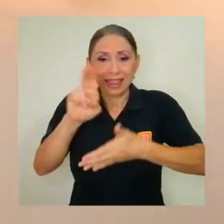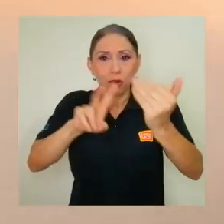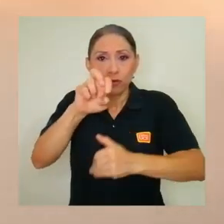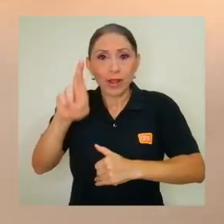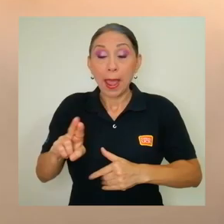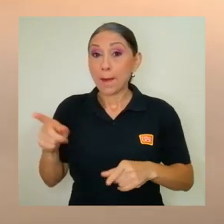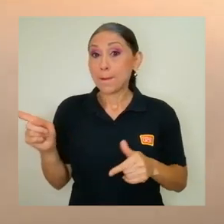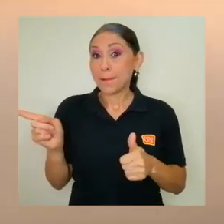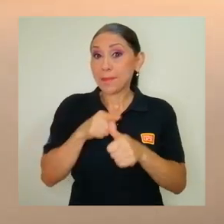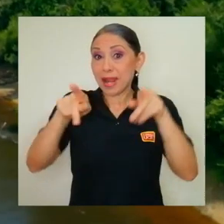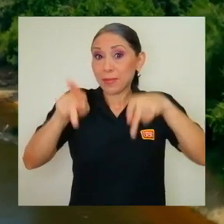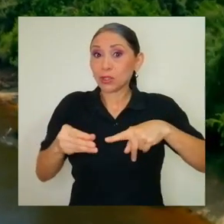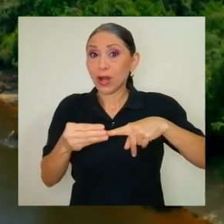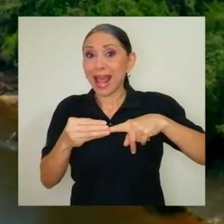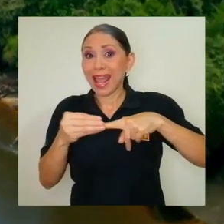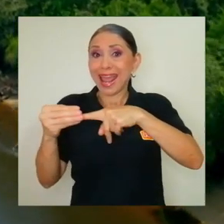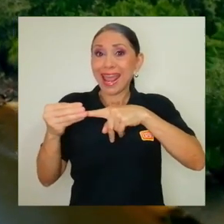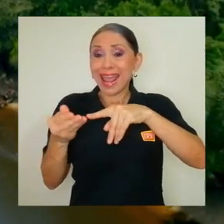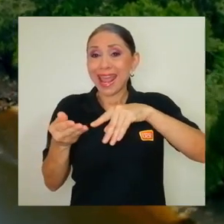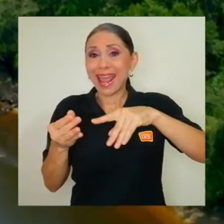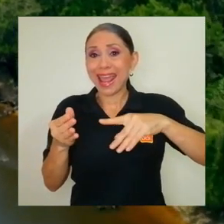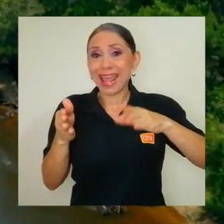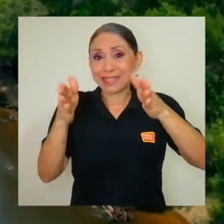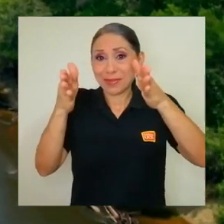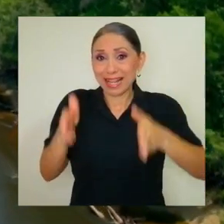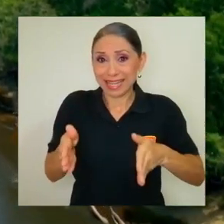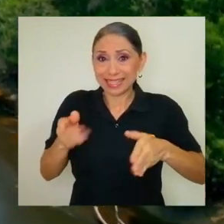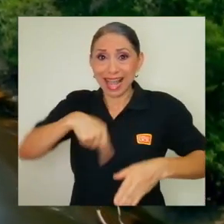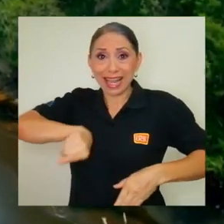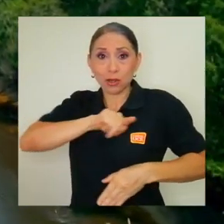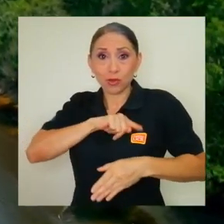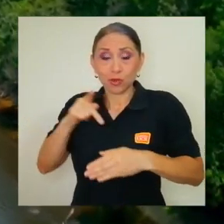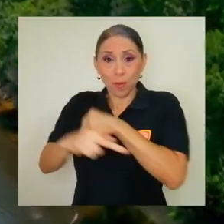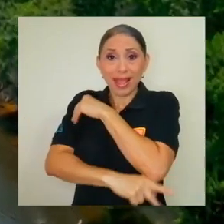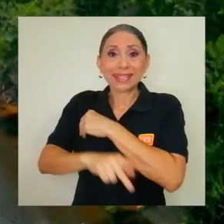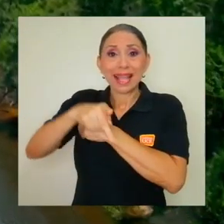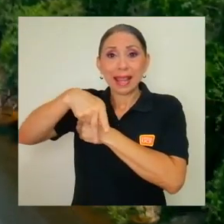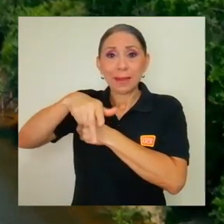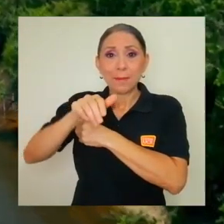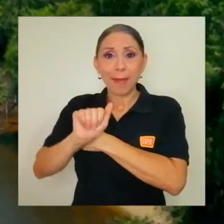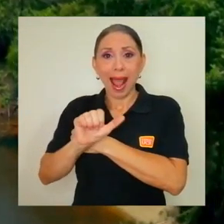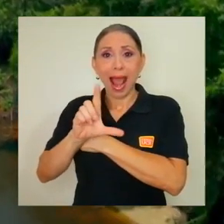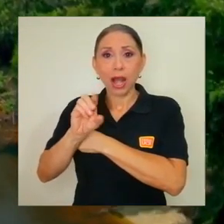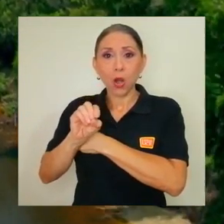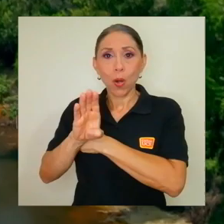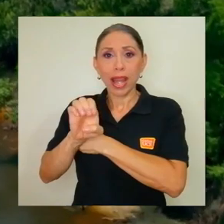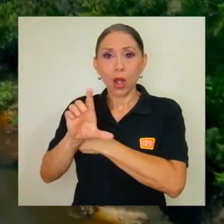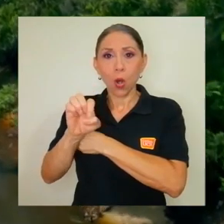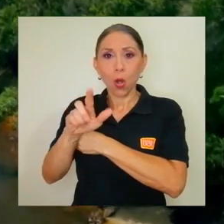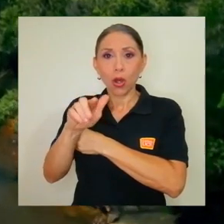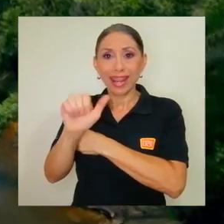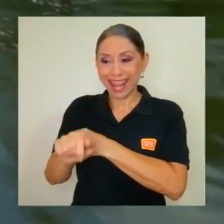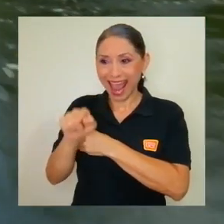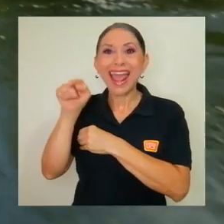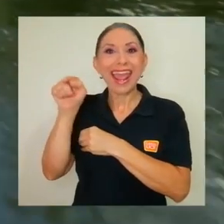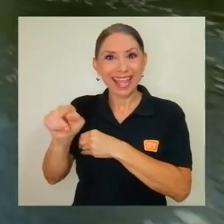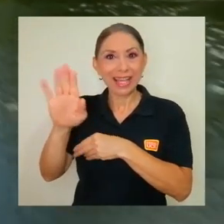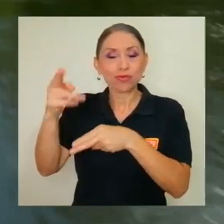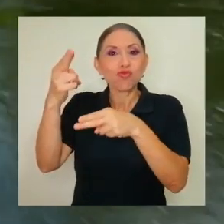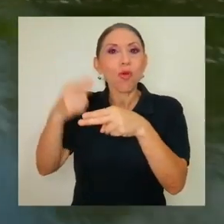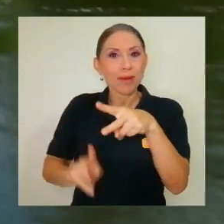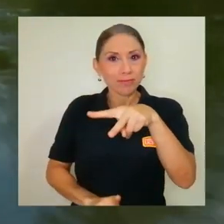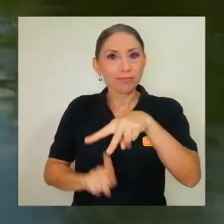primera especialista de nuestro país en paleoecología, aparece como coautora. Era muy